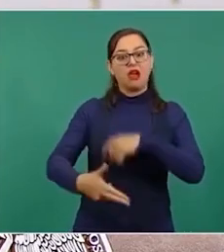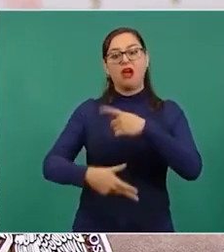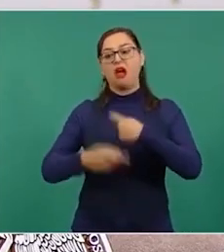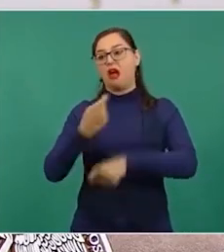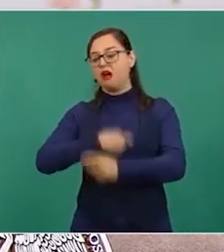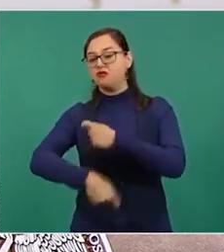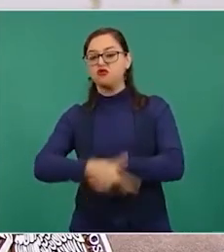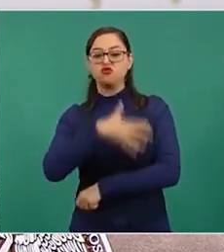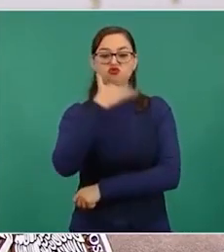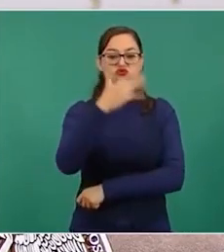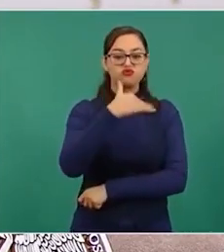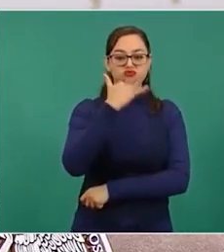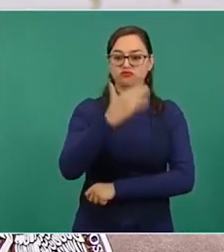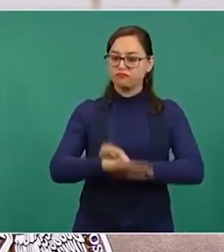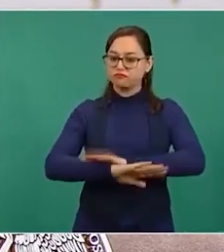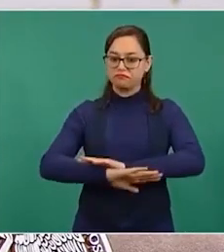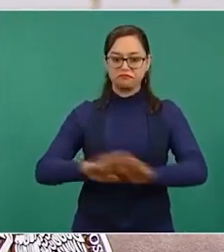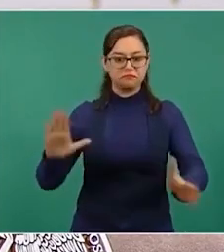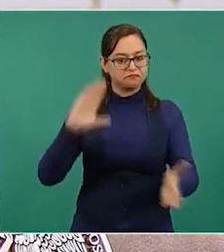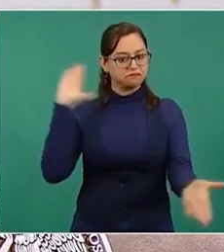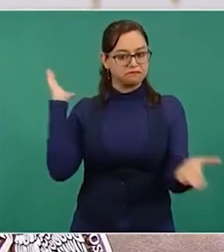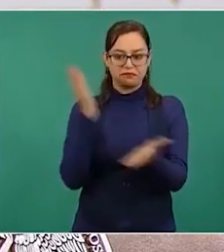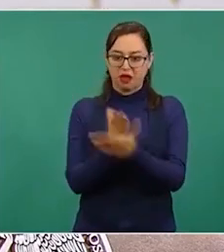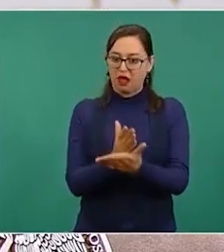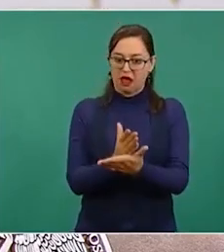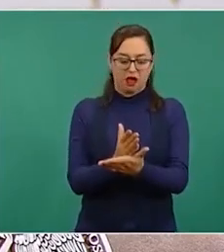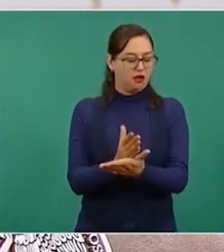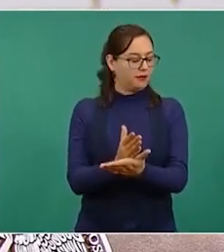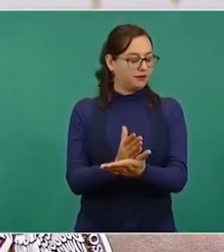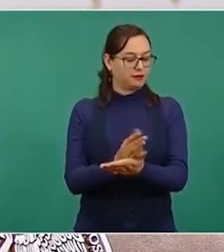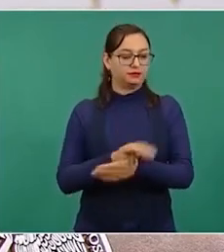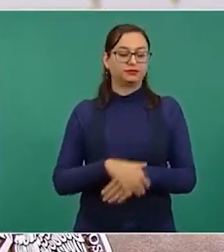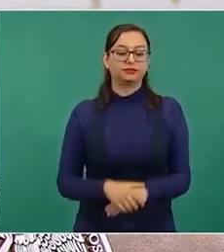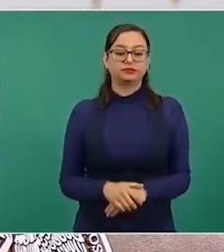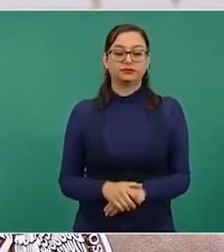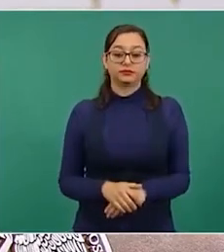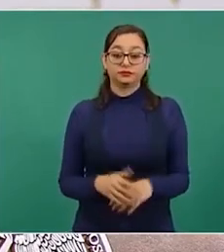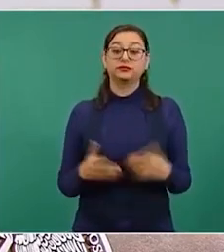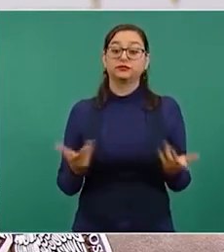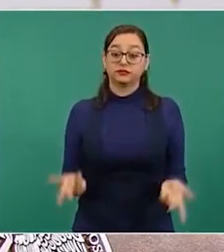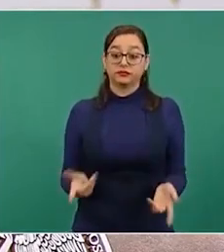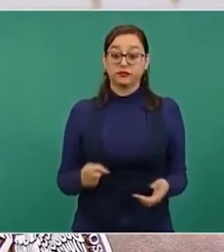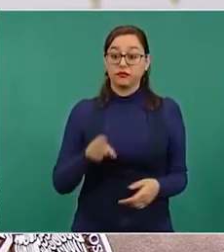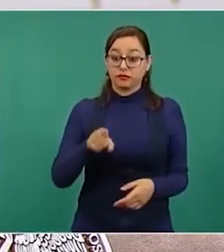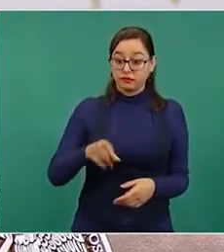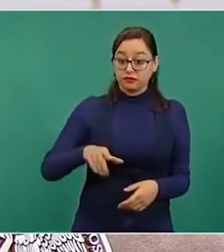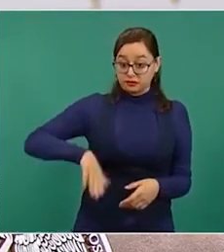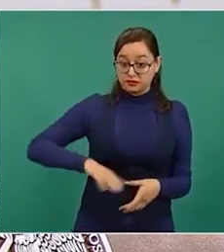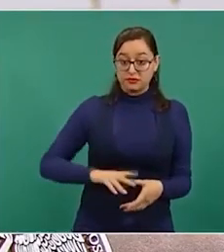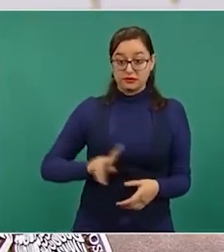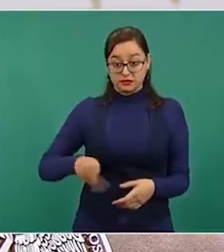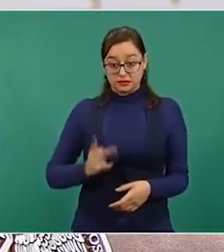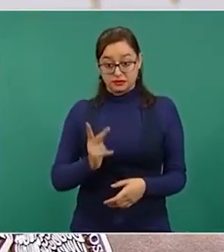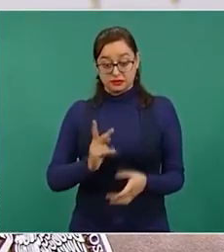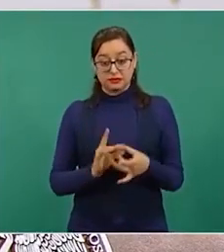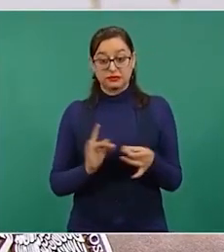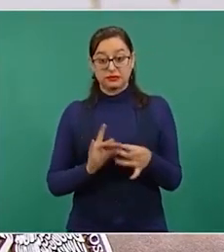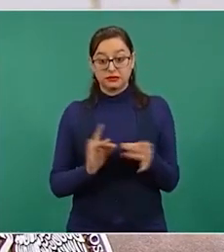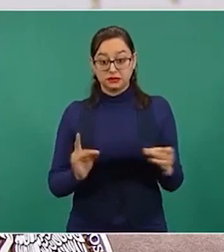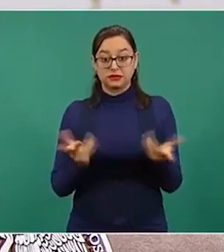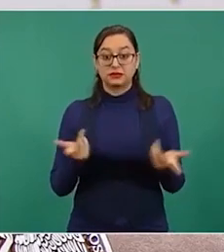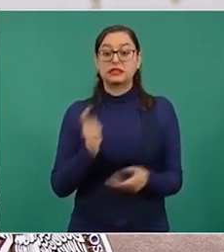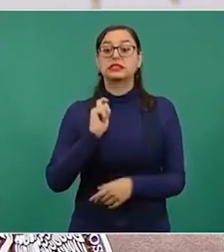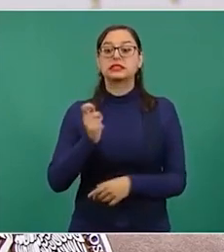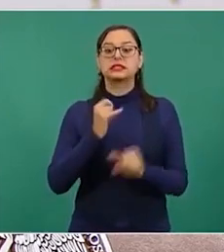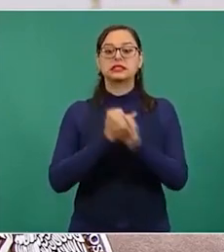que justamente participaban de este esquema de corrupción y a lo que usted se refiere es ya un reconocimiento